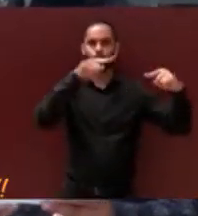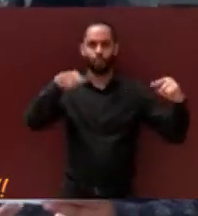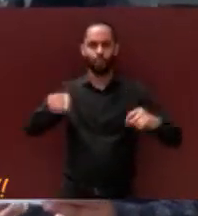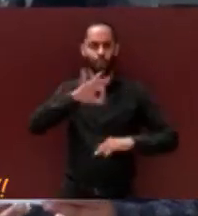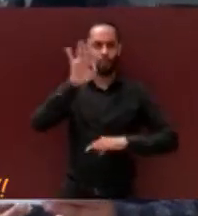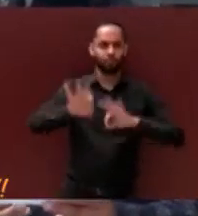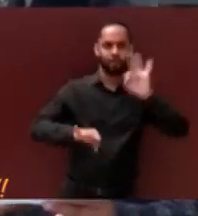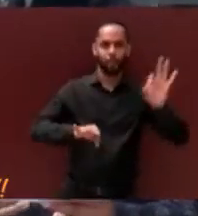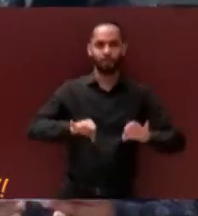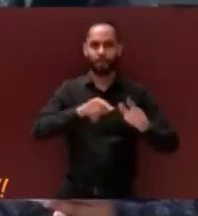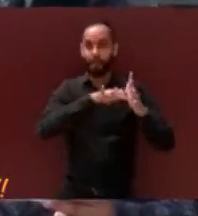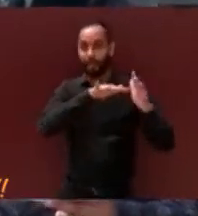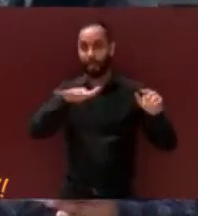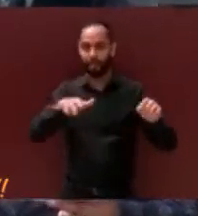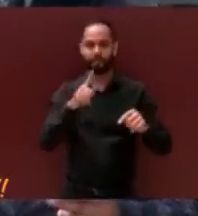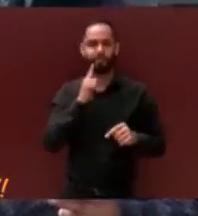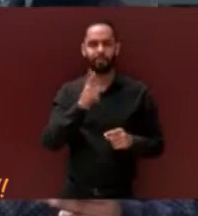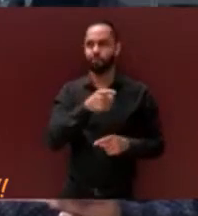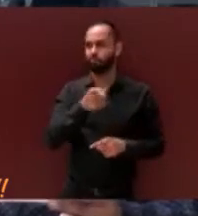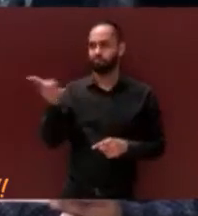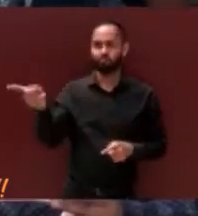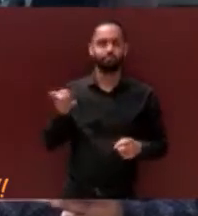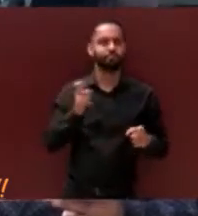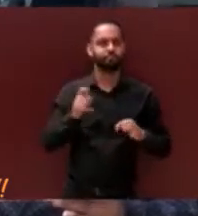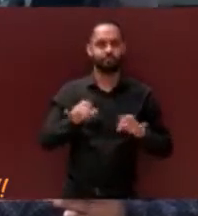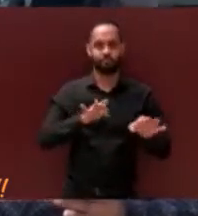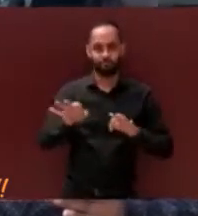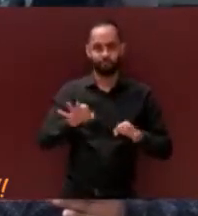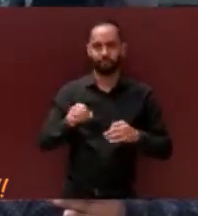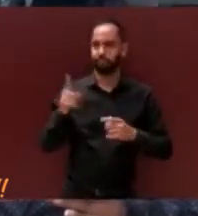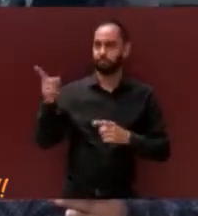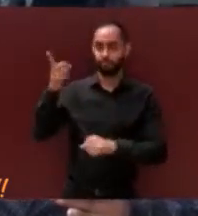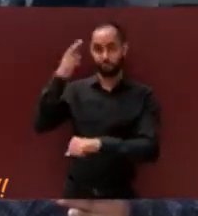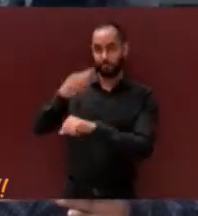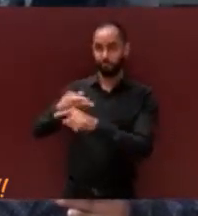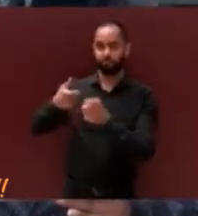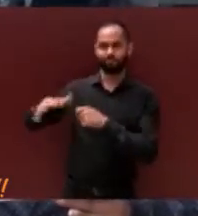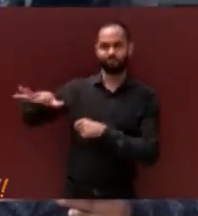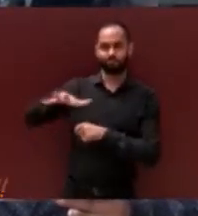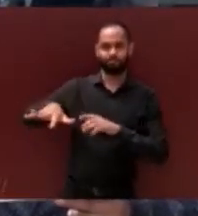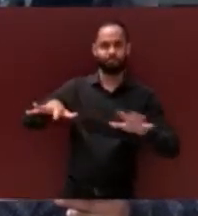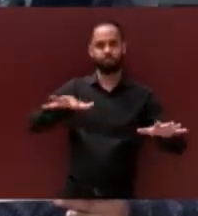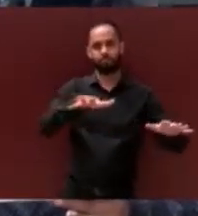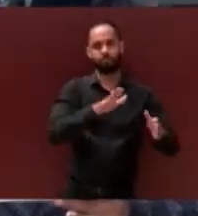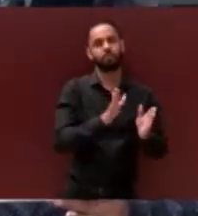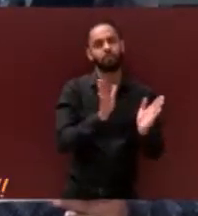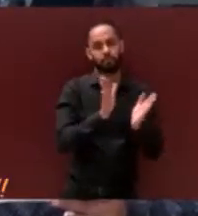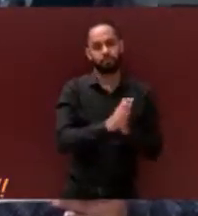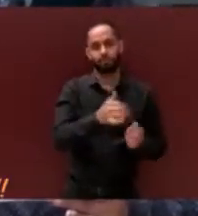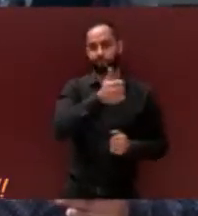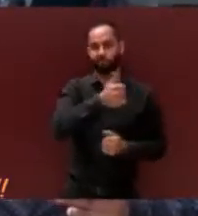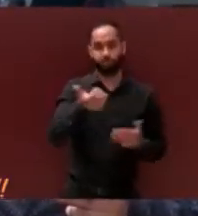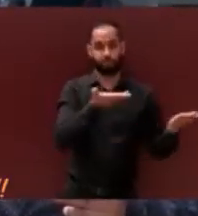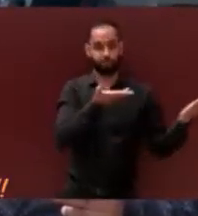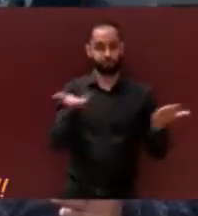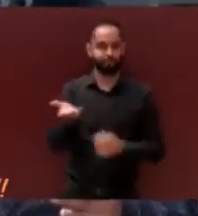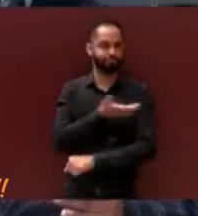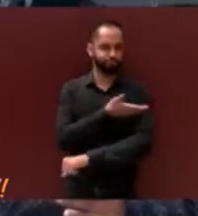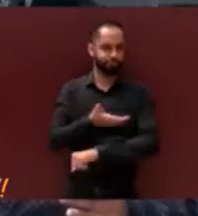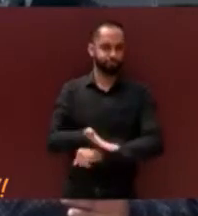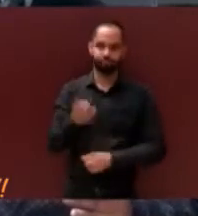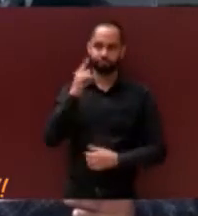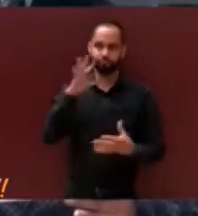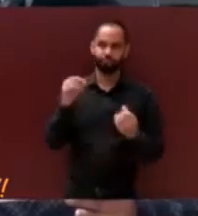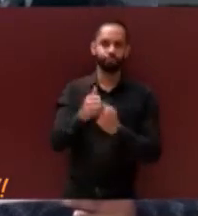existen rostros a cargo de cada una de las direcciones mencionadas y por ello vamos a pedir a cada director, acompañe al frente a la